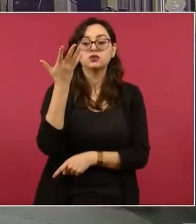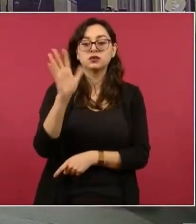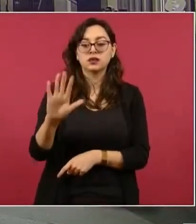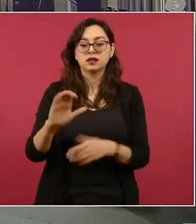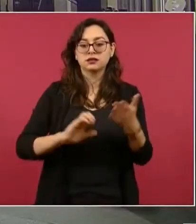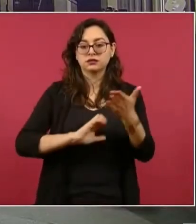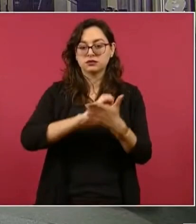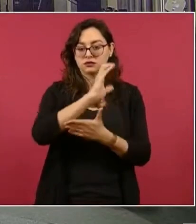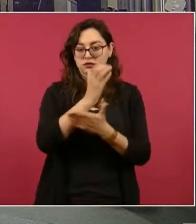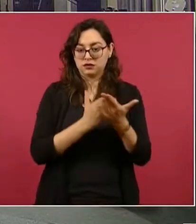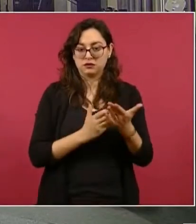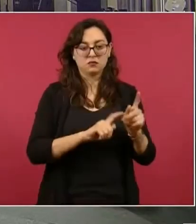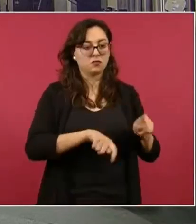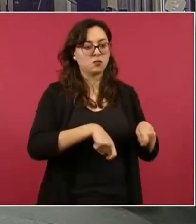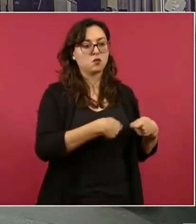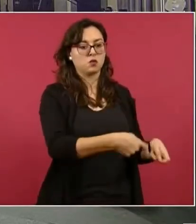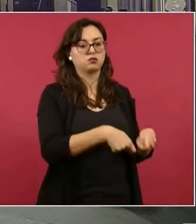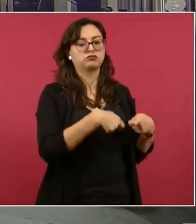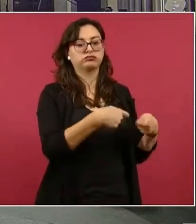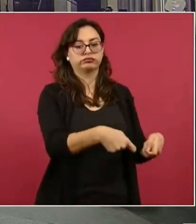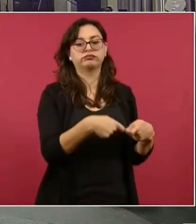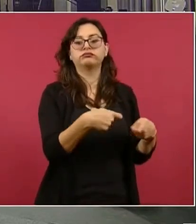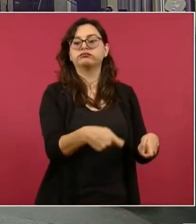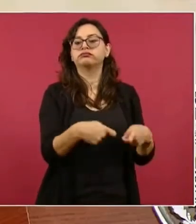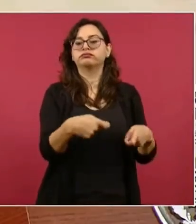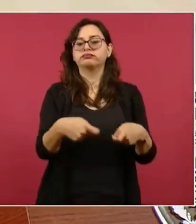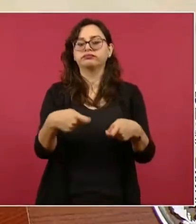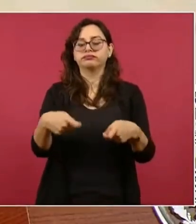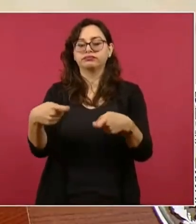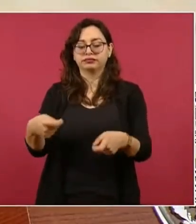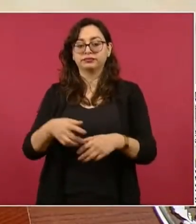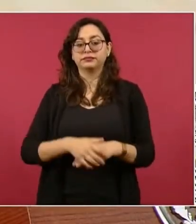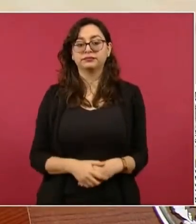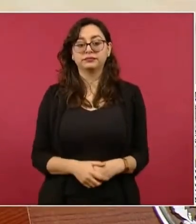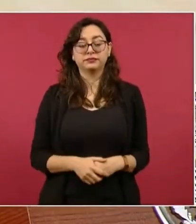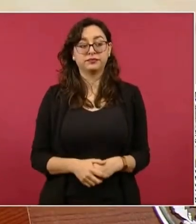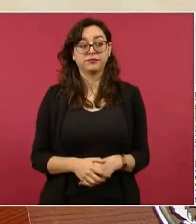de que con la llamada reforma energética